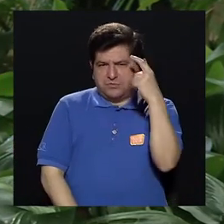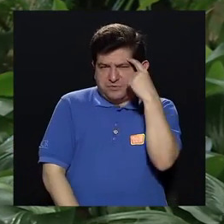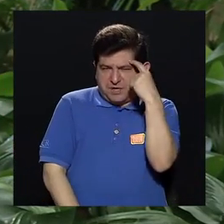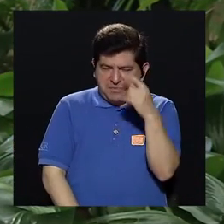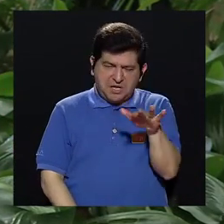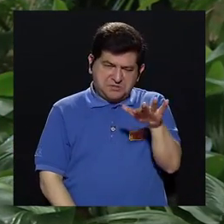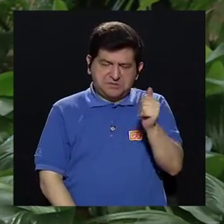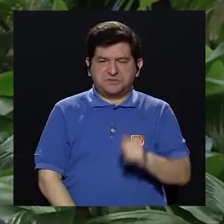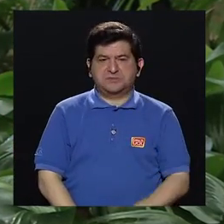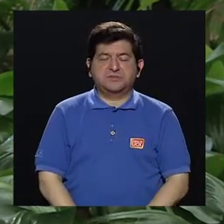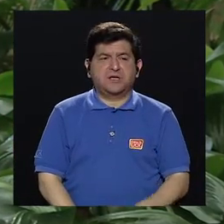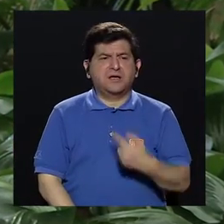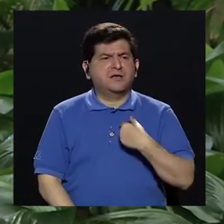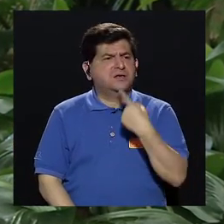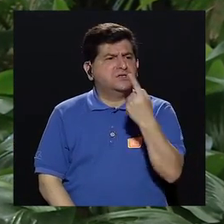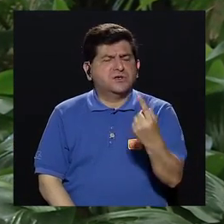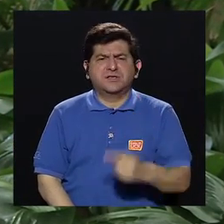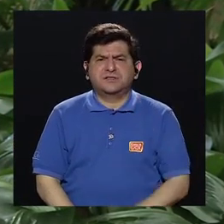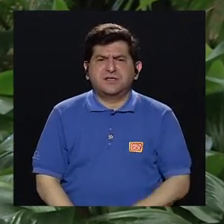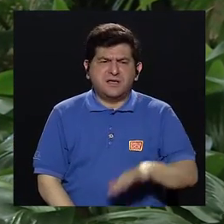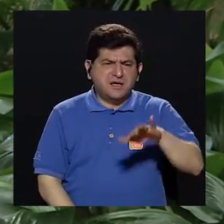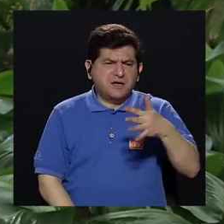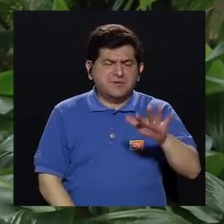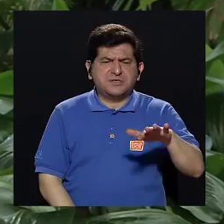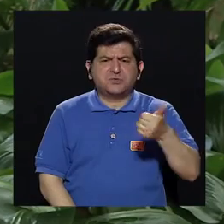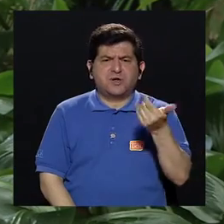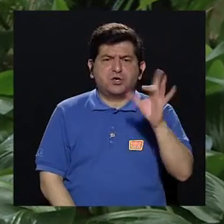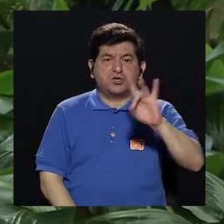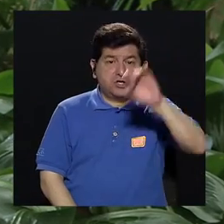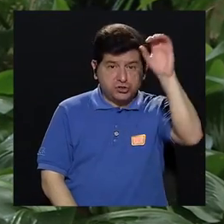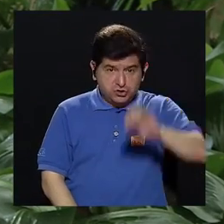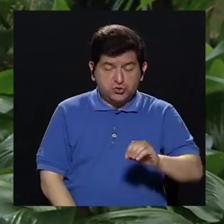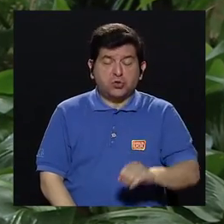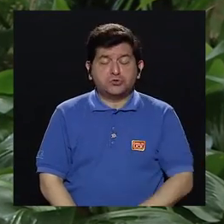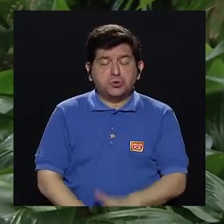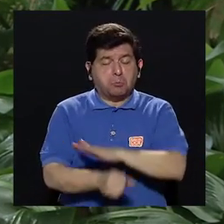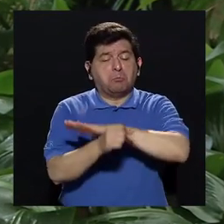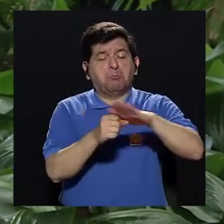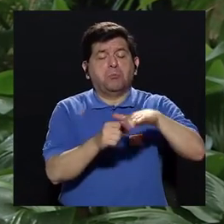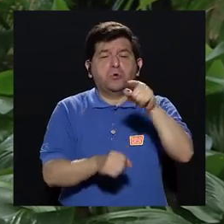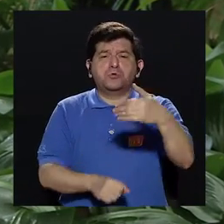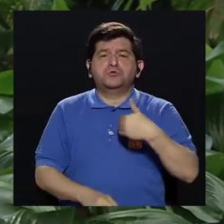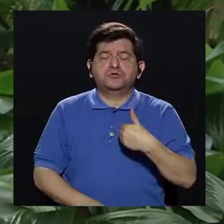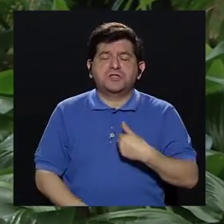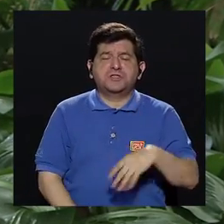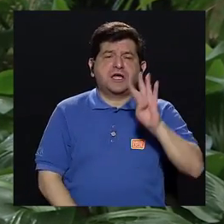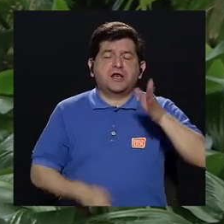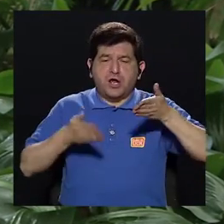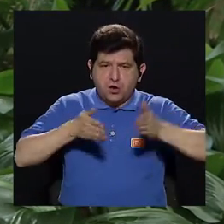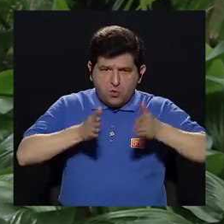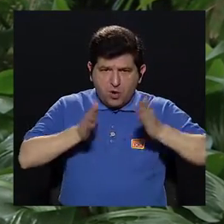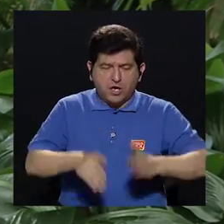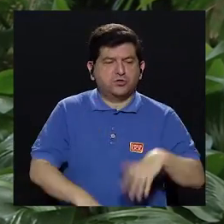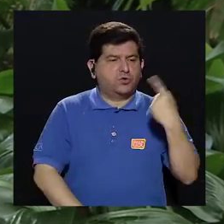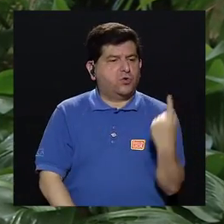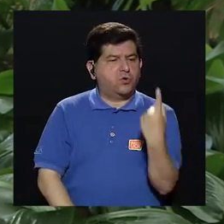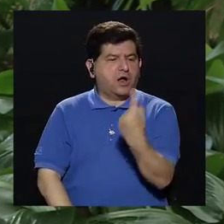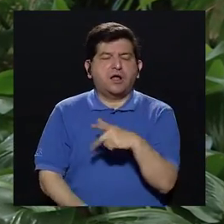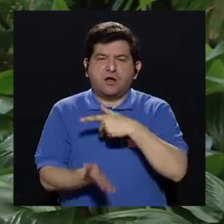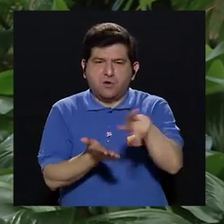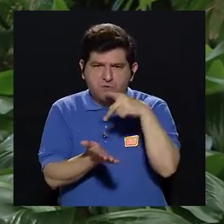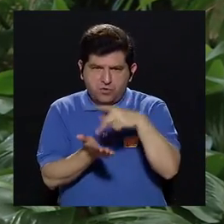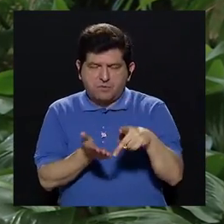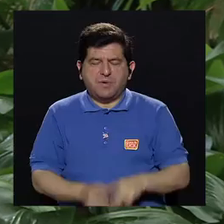los números aproximados, yo les acabo de decir, con más o menos 18% alcanza, si usted tiene cuatro hijos y cada uno